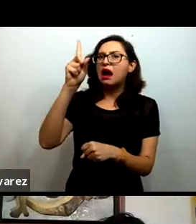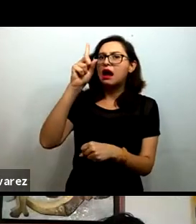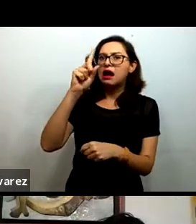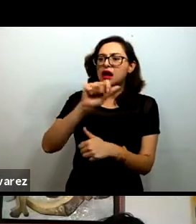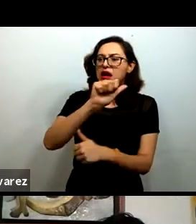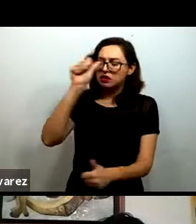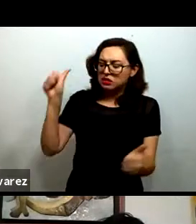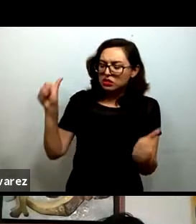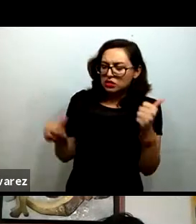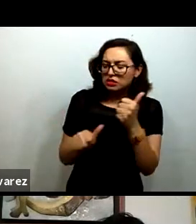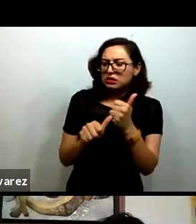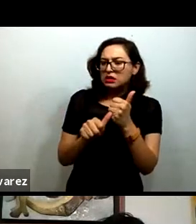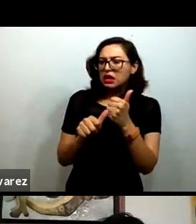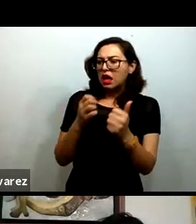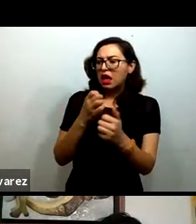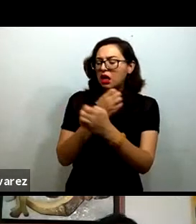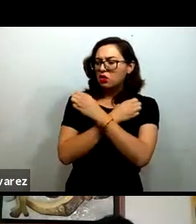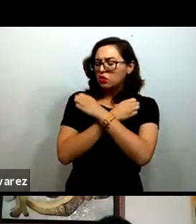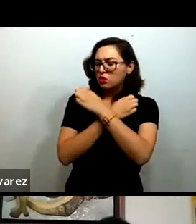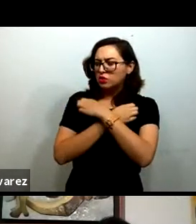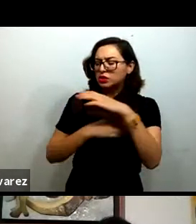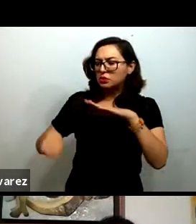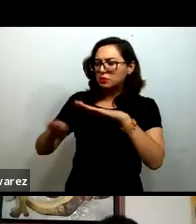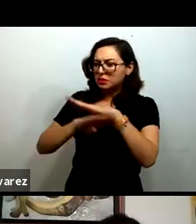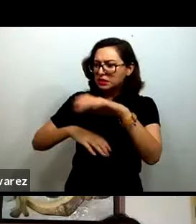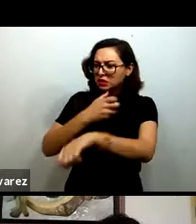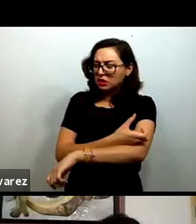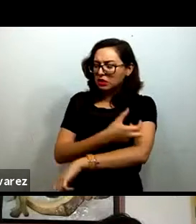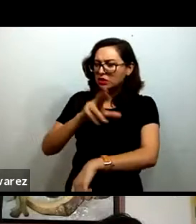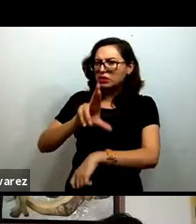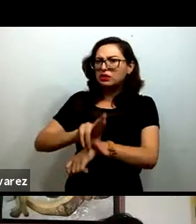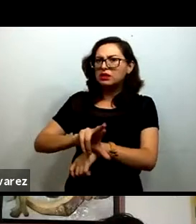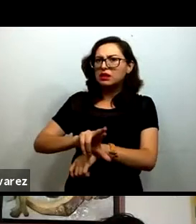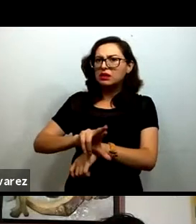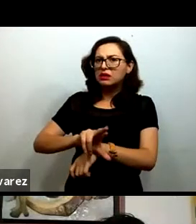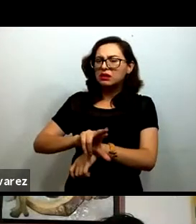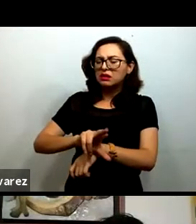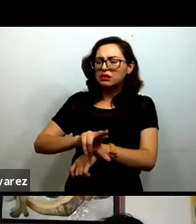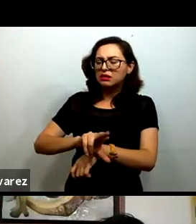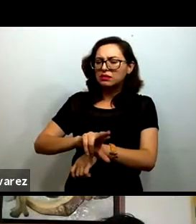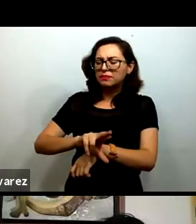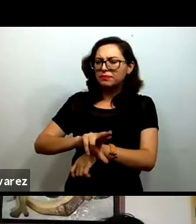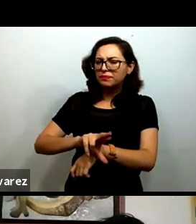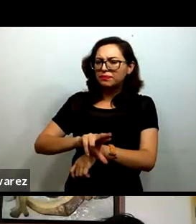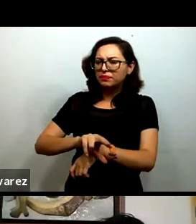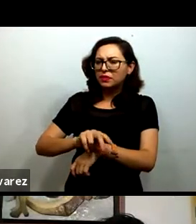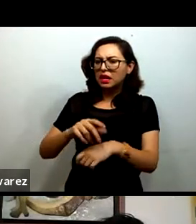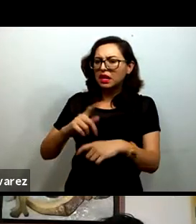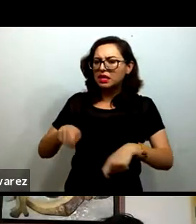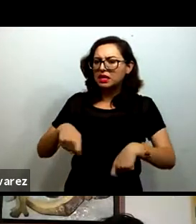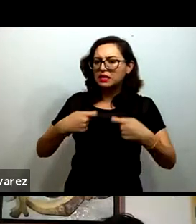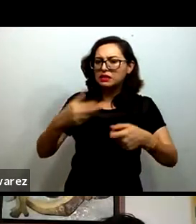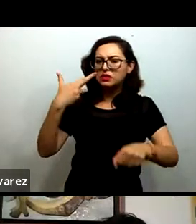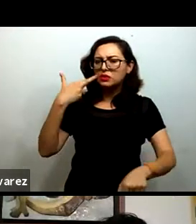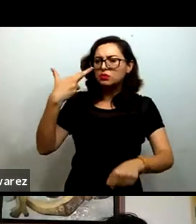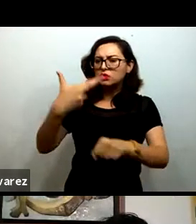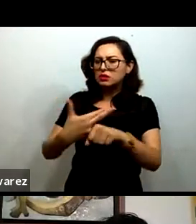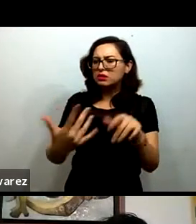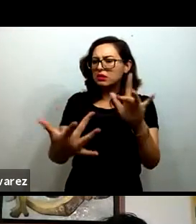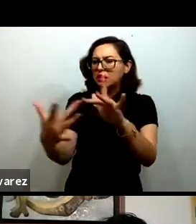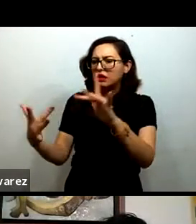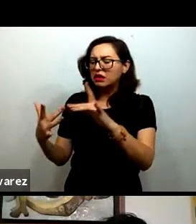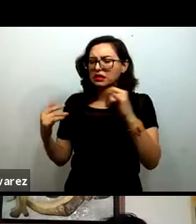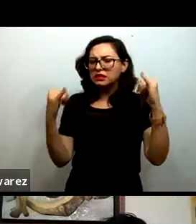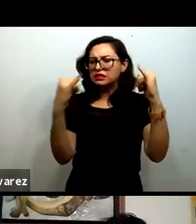Básica y Coordinadora de la Inculación Académica, en donde estuvo a cargo de la vinculación institucional, la comunicación y las